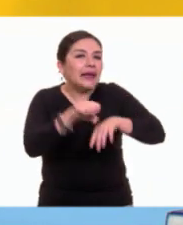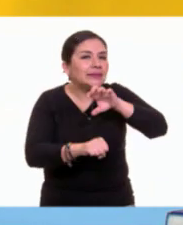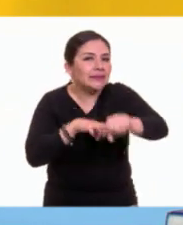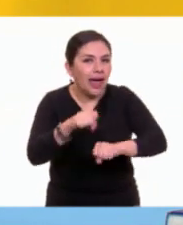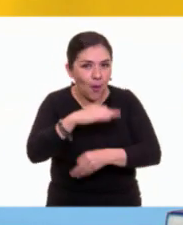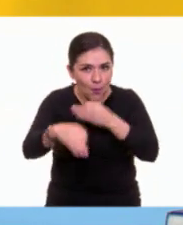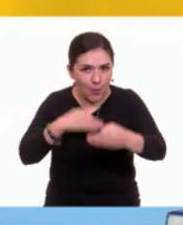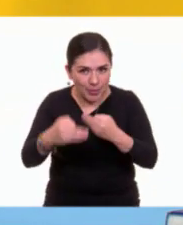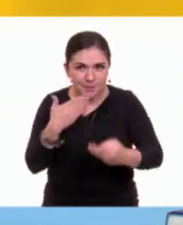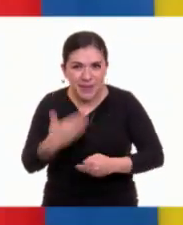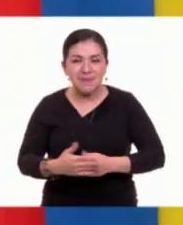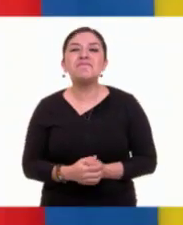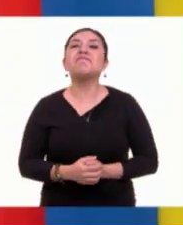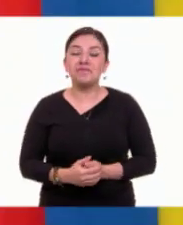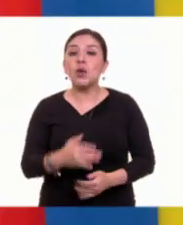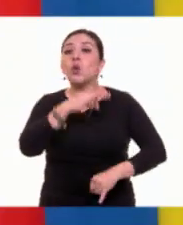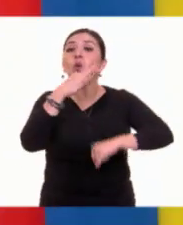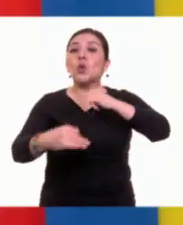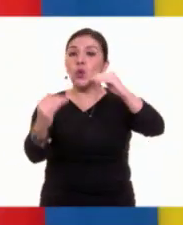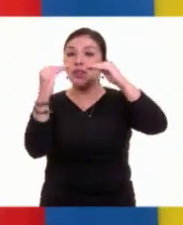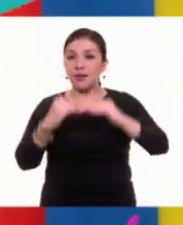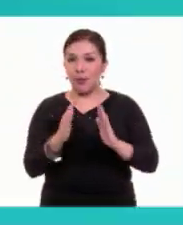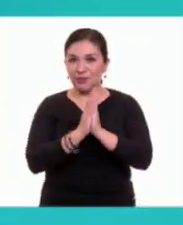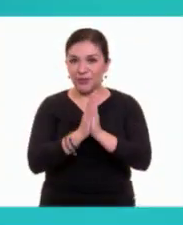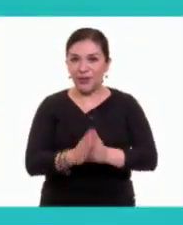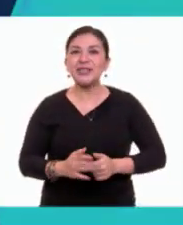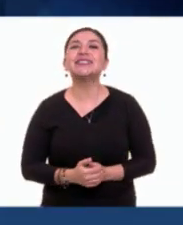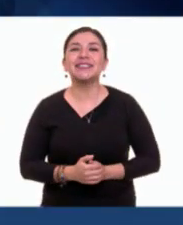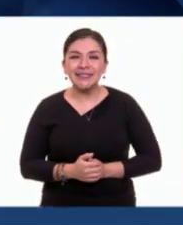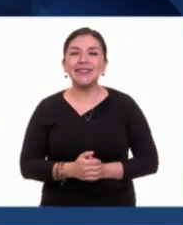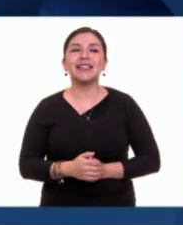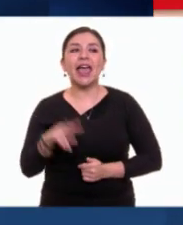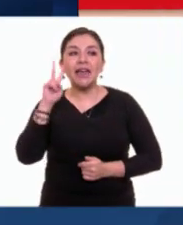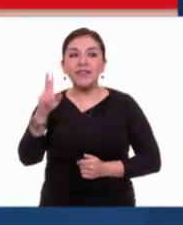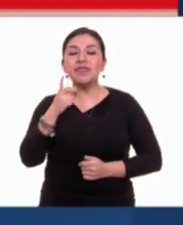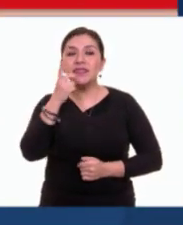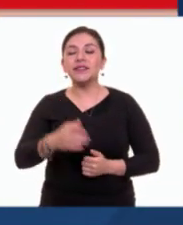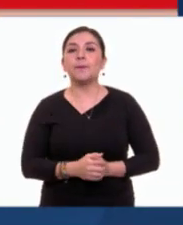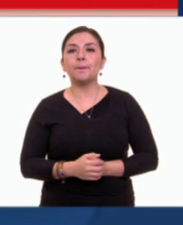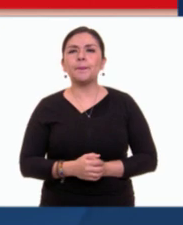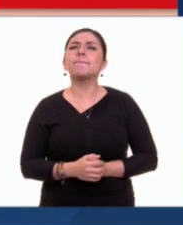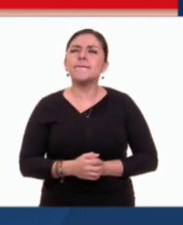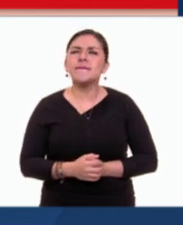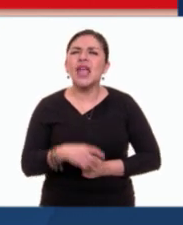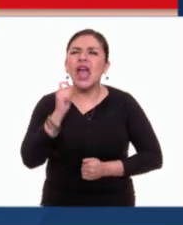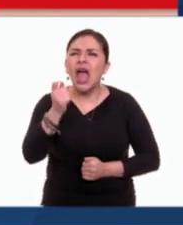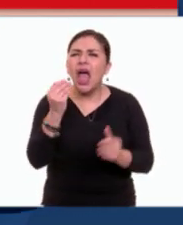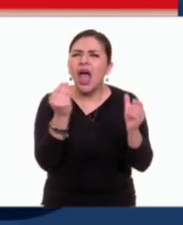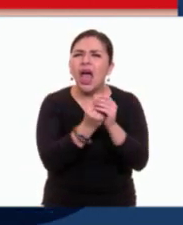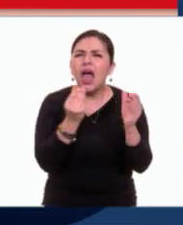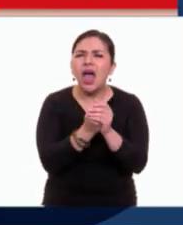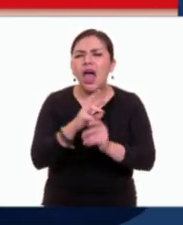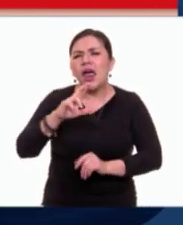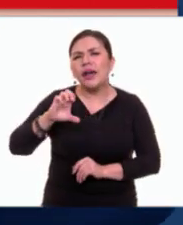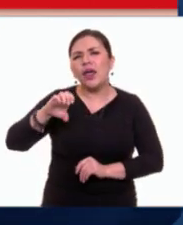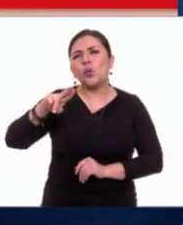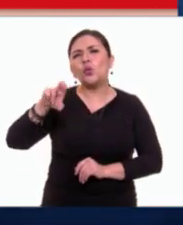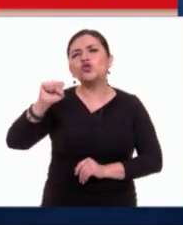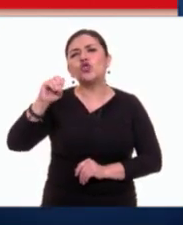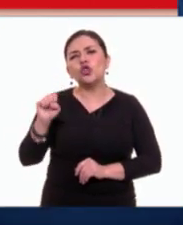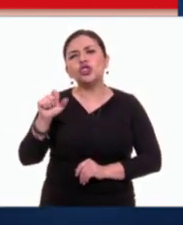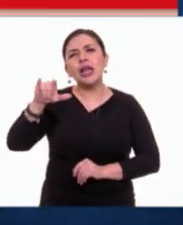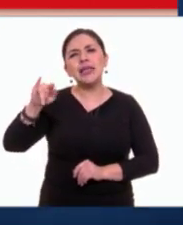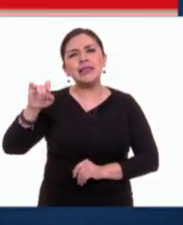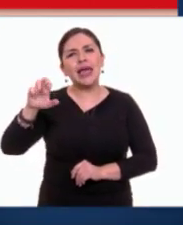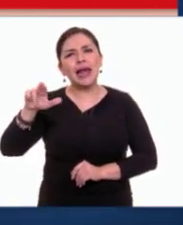con la última fila? Claro que sí. Listísimo. Dice así, la última fila trata el aspecto de los recursos literarios.